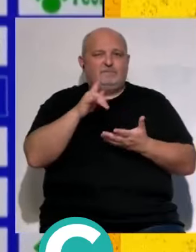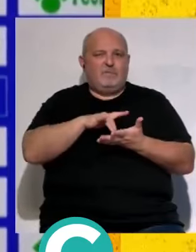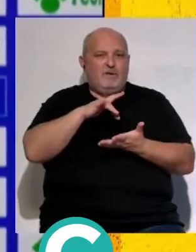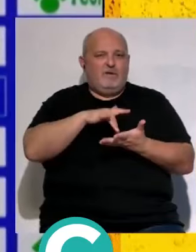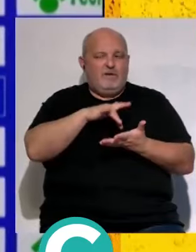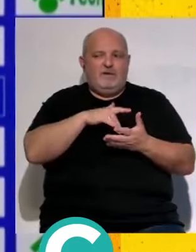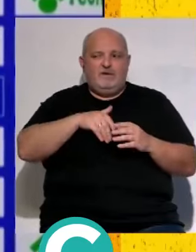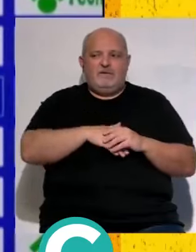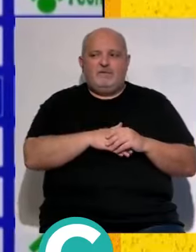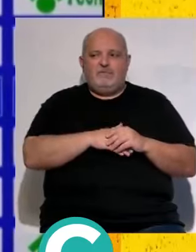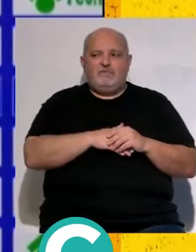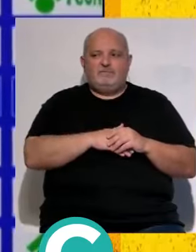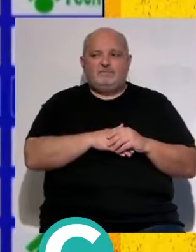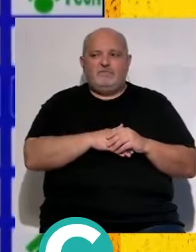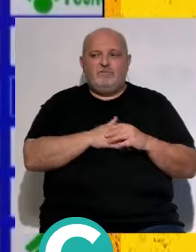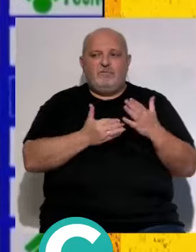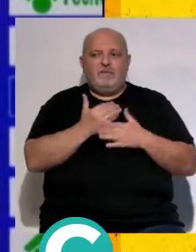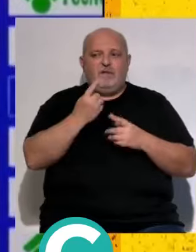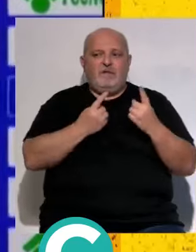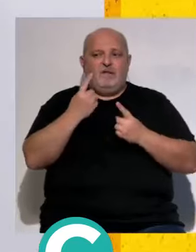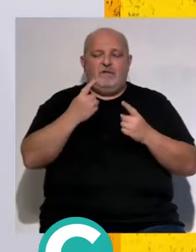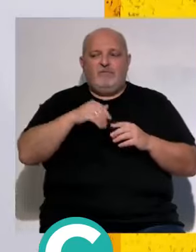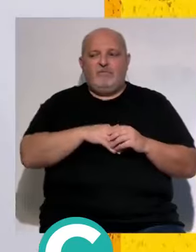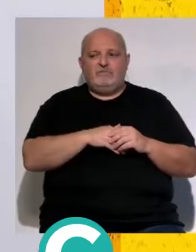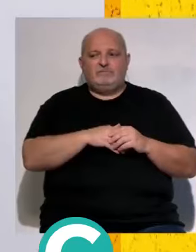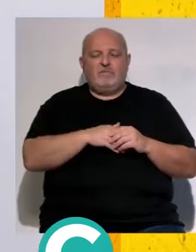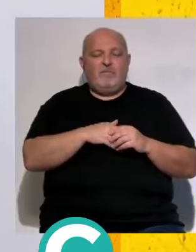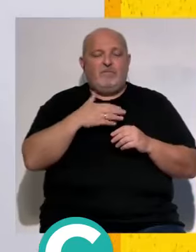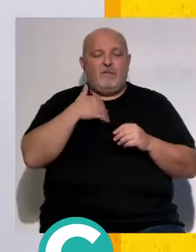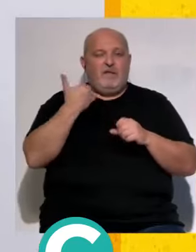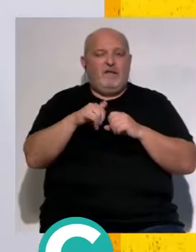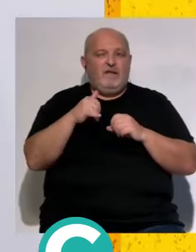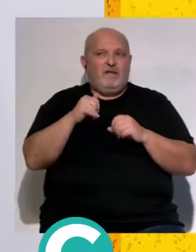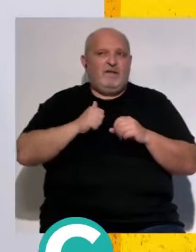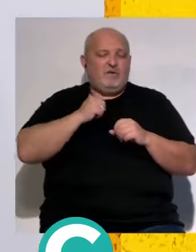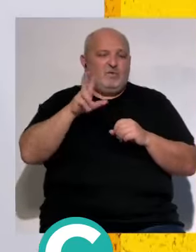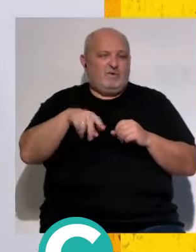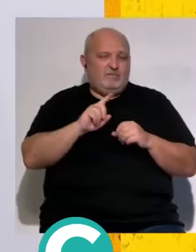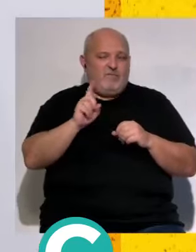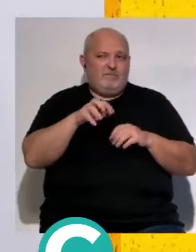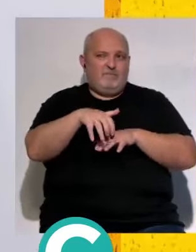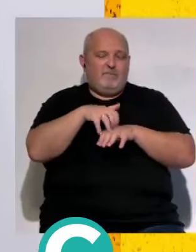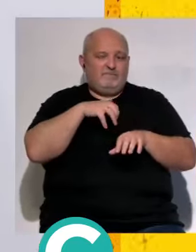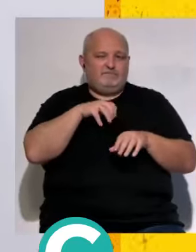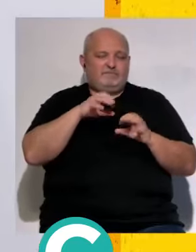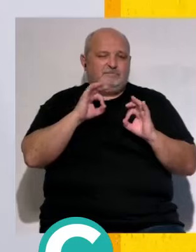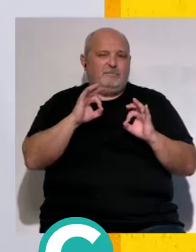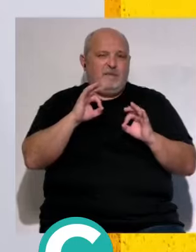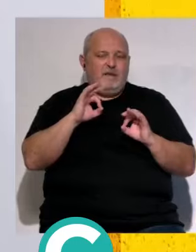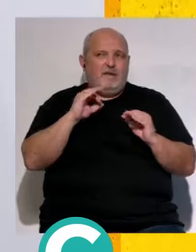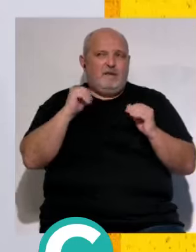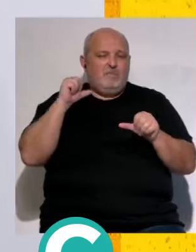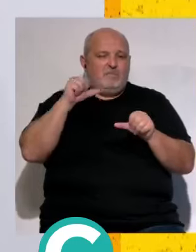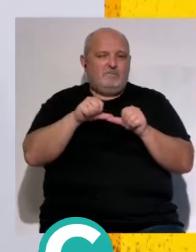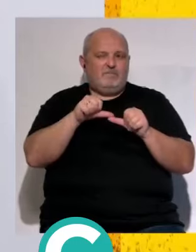el tiempo y cada uno termina en su lugar yo es que al final pues no es casualidad la mayoría de los que estuvimos ahí